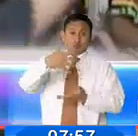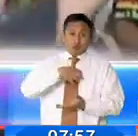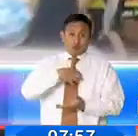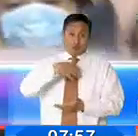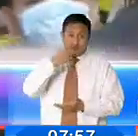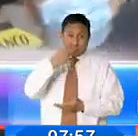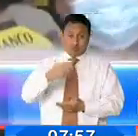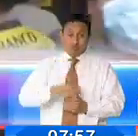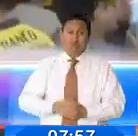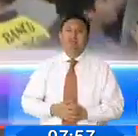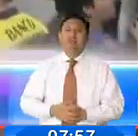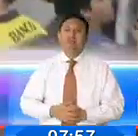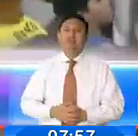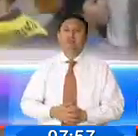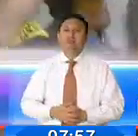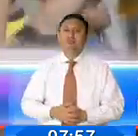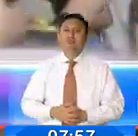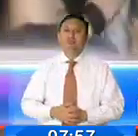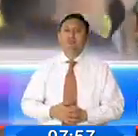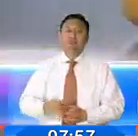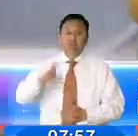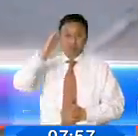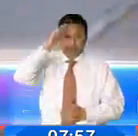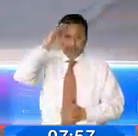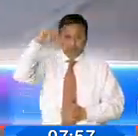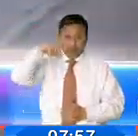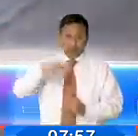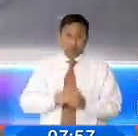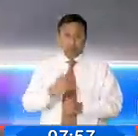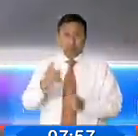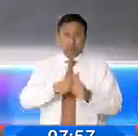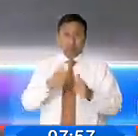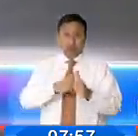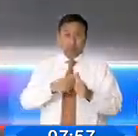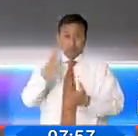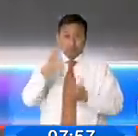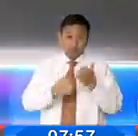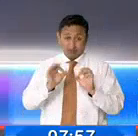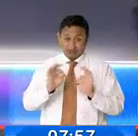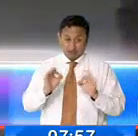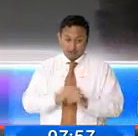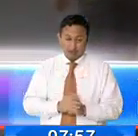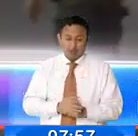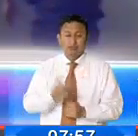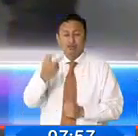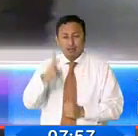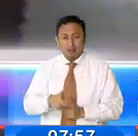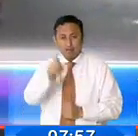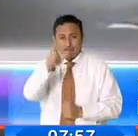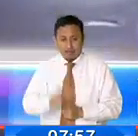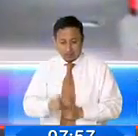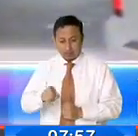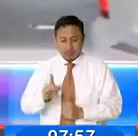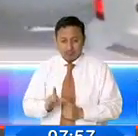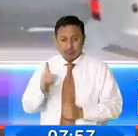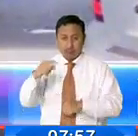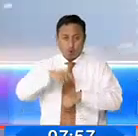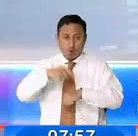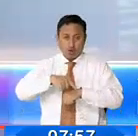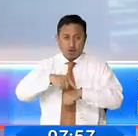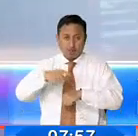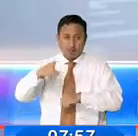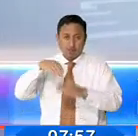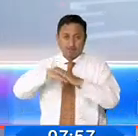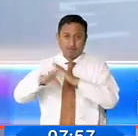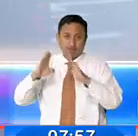Barcelona. Los uniformados, a más de evitar desmanes, intentaron hacer cumplir el toque de queda.